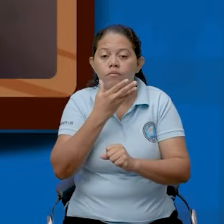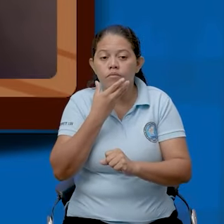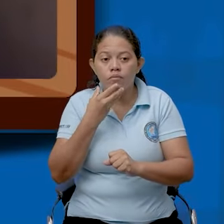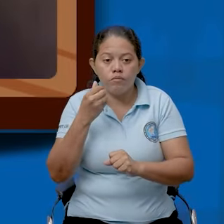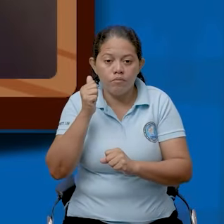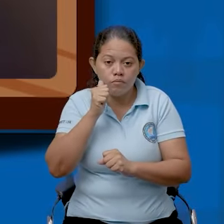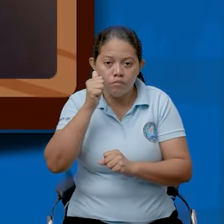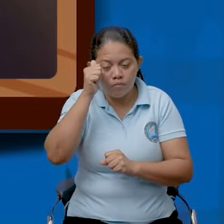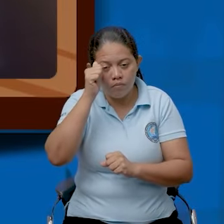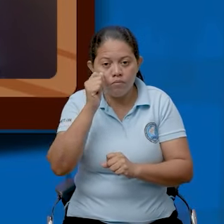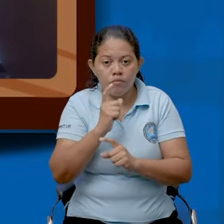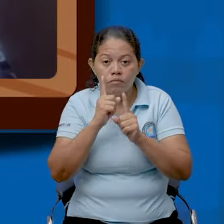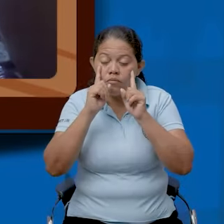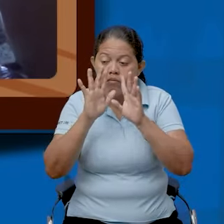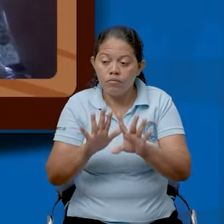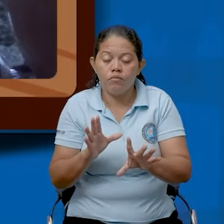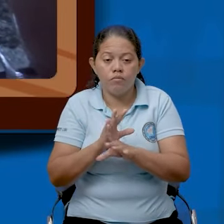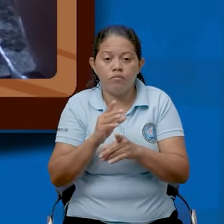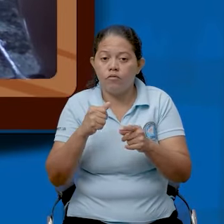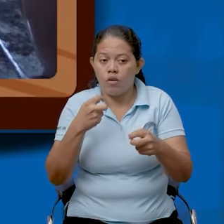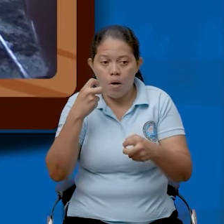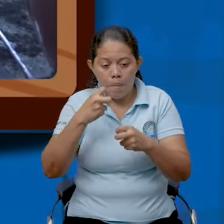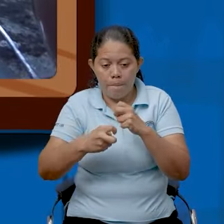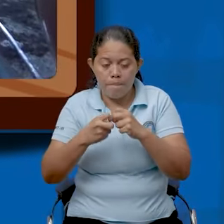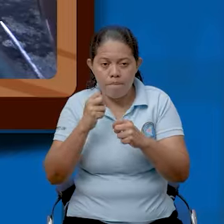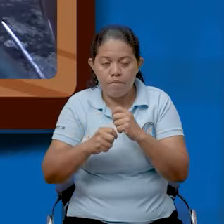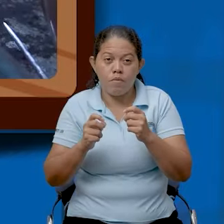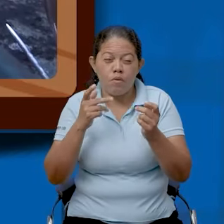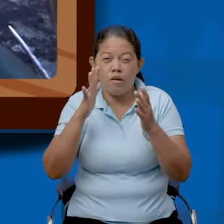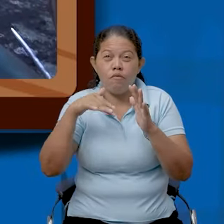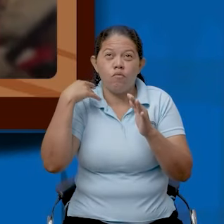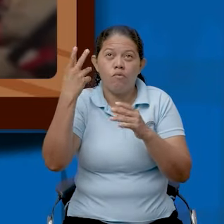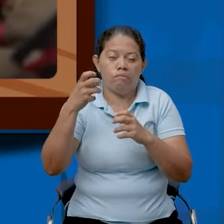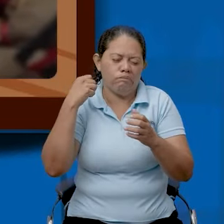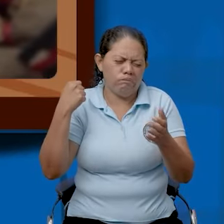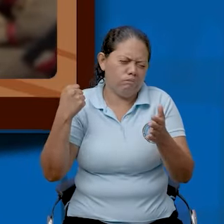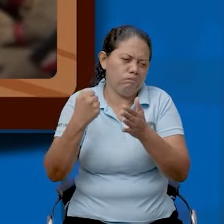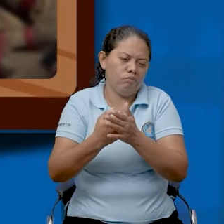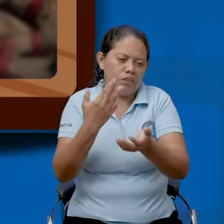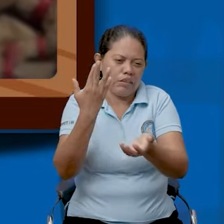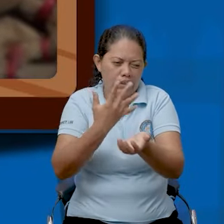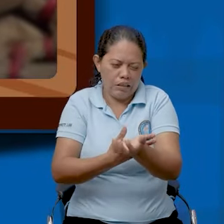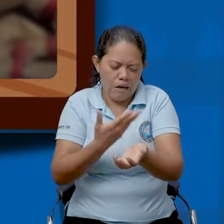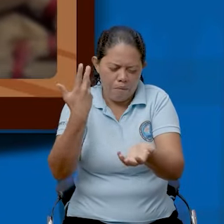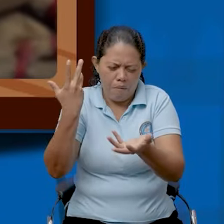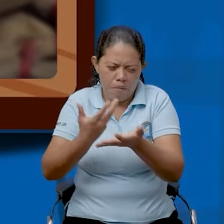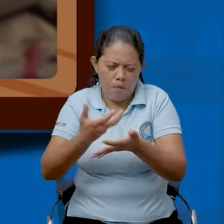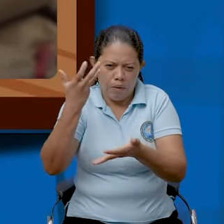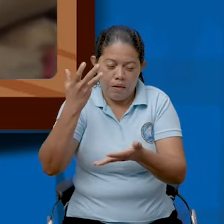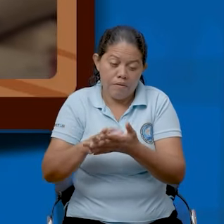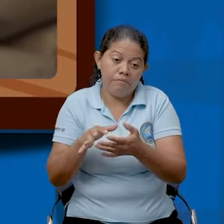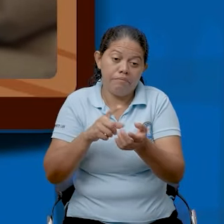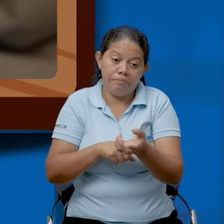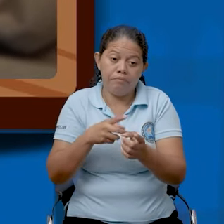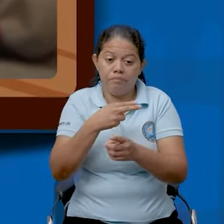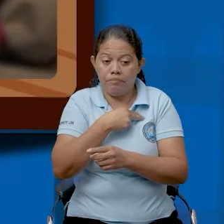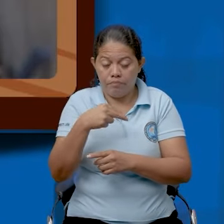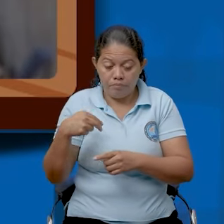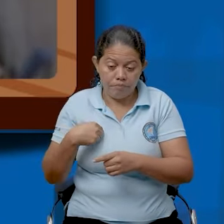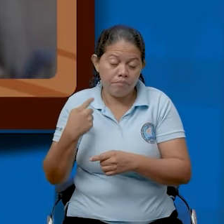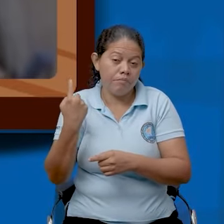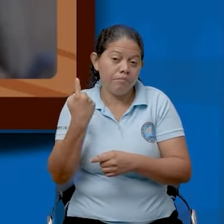personas más vulnerables, sobre todo para no tener accidentes de ningún tipo. Sí, en principio nosotros